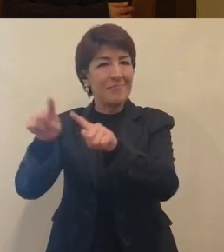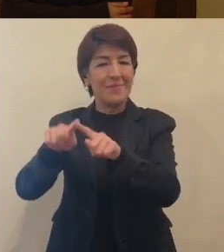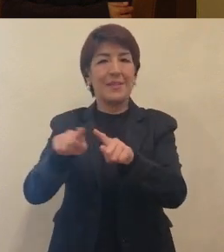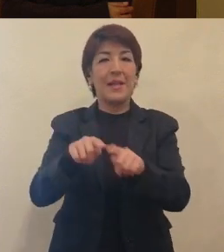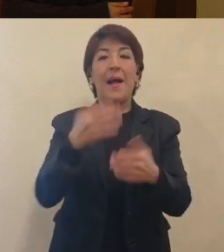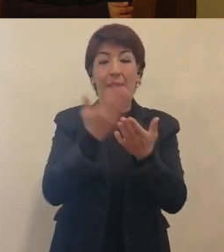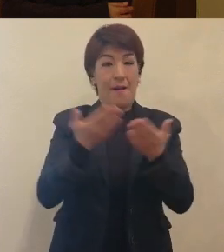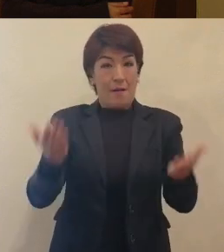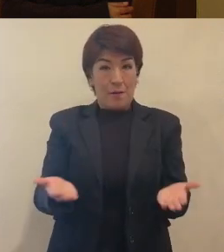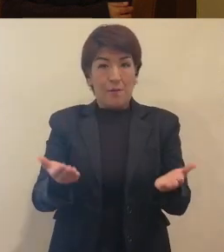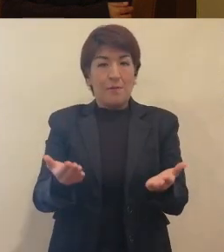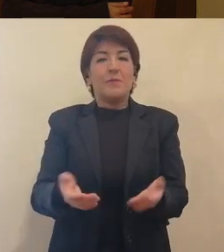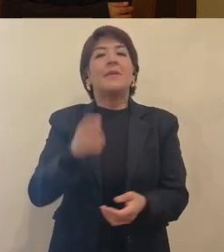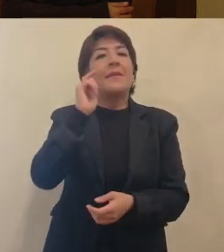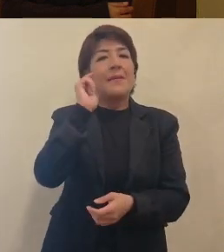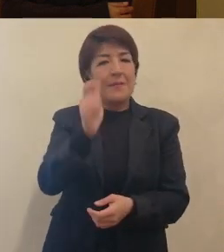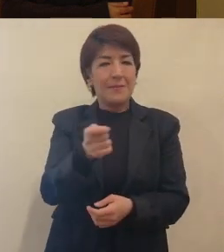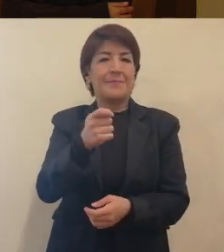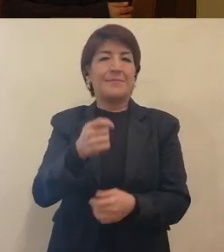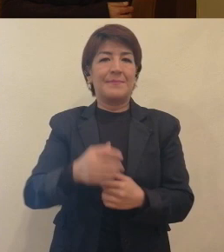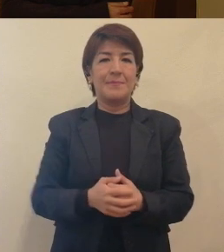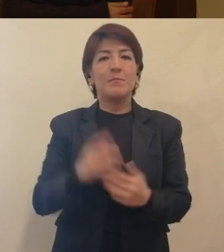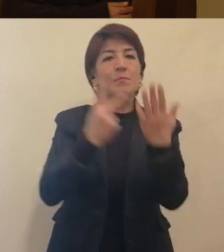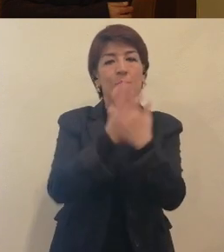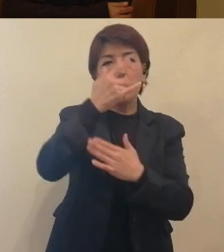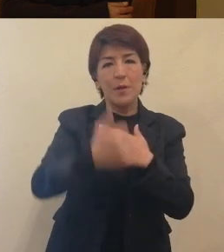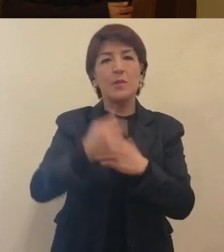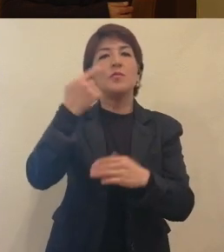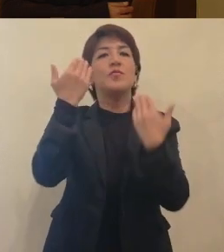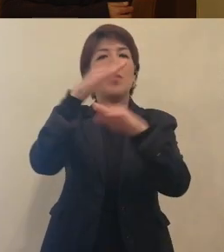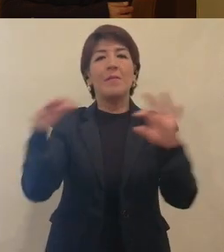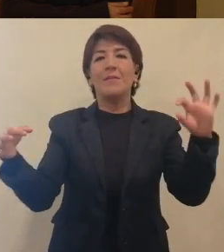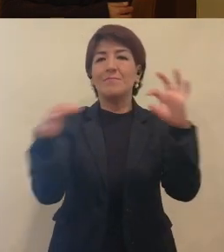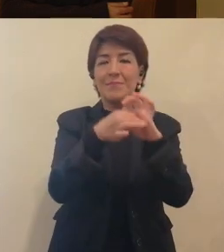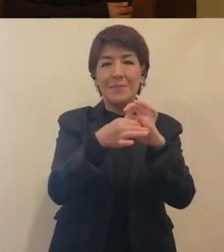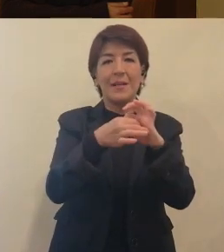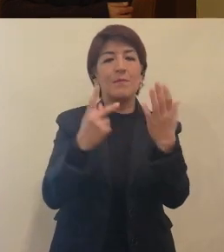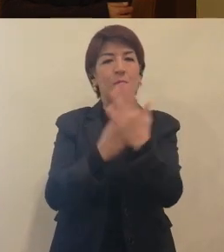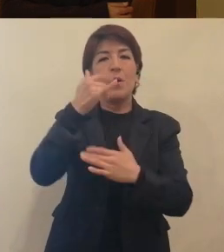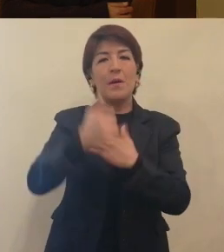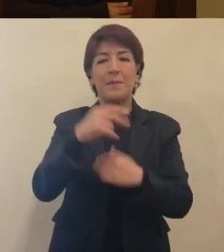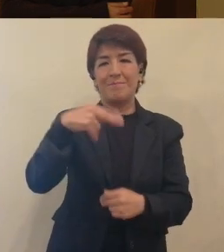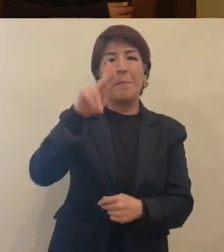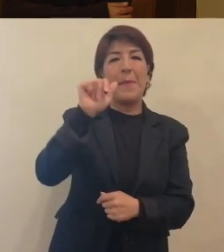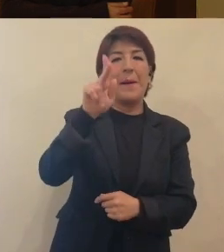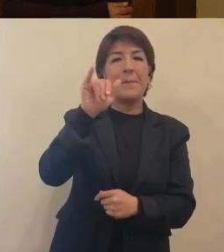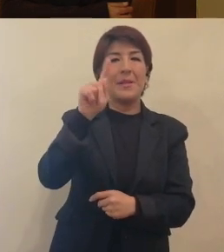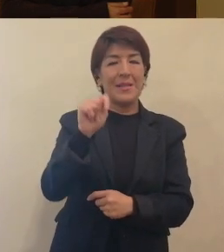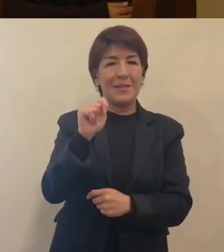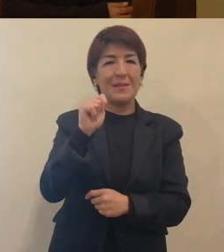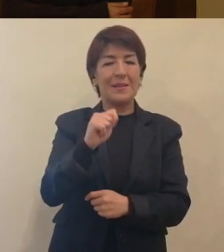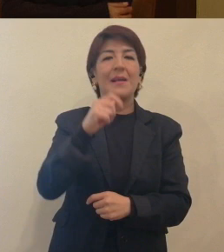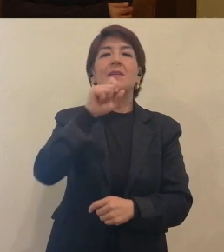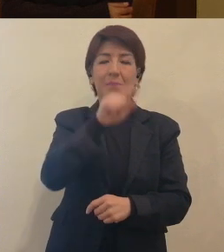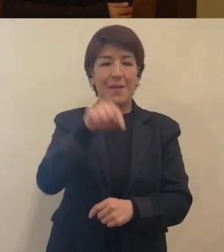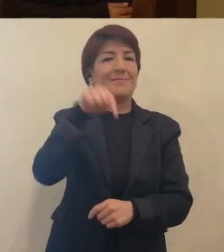bueno, en este caso tenemos proyectos que van vinculados a un proyecto PAPIC que hemos venido